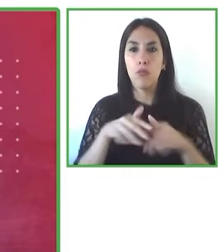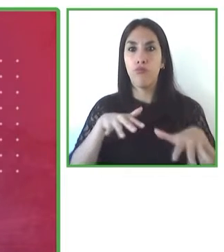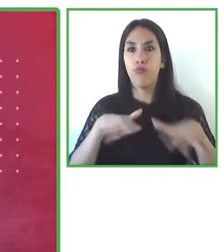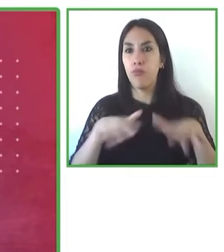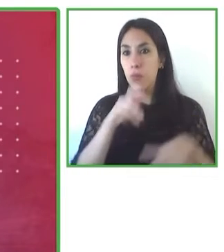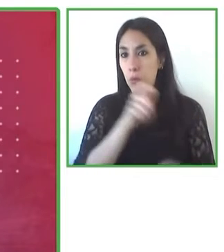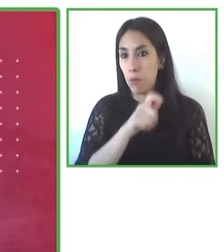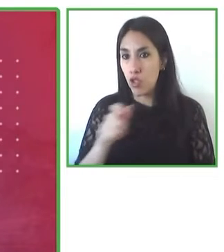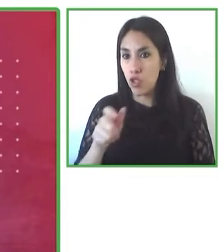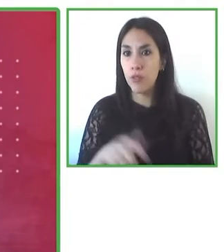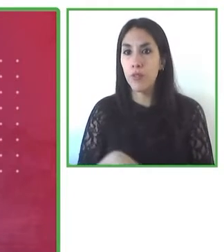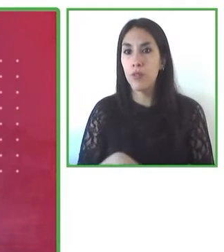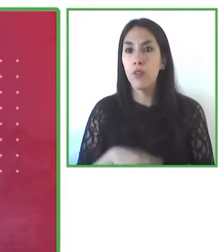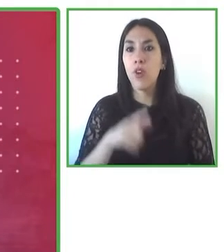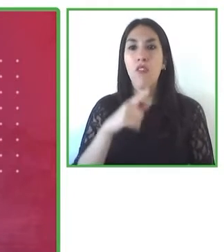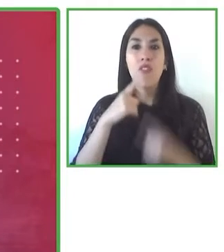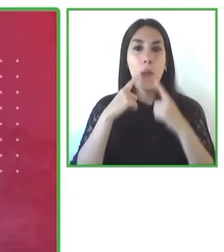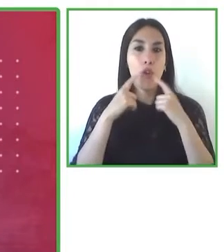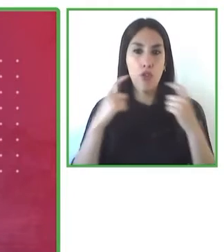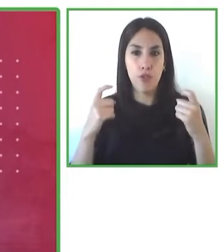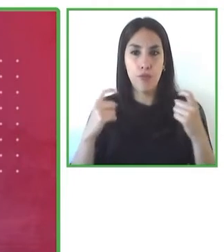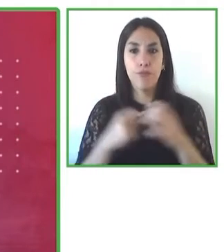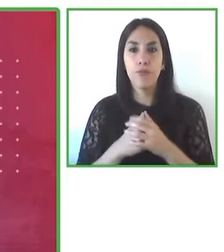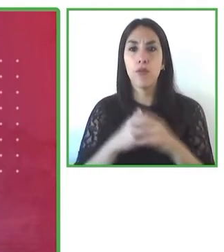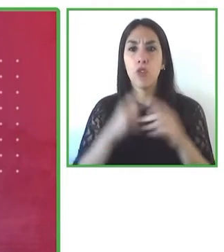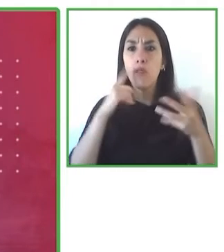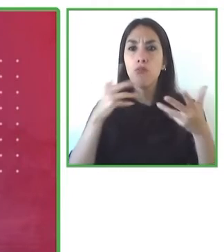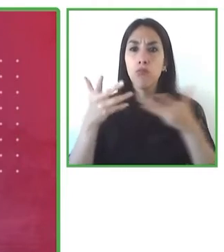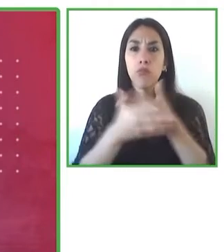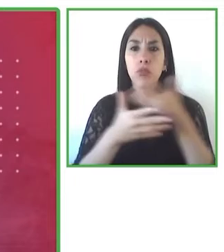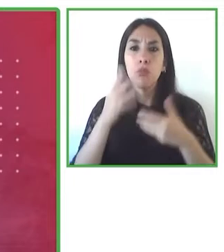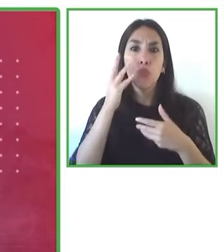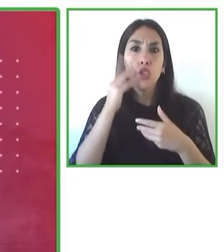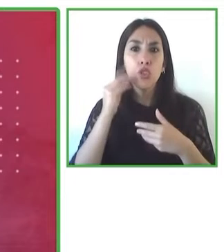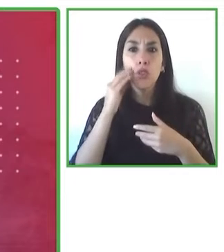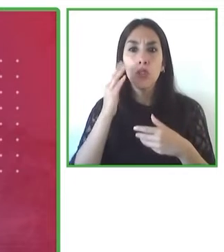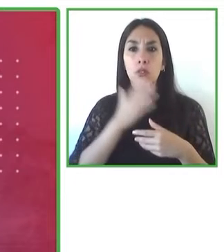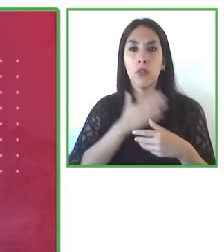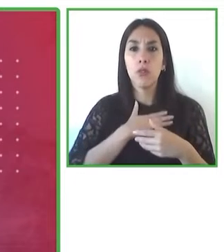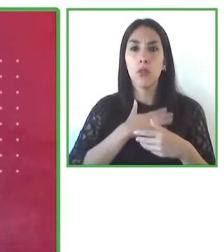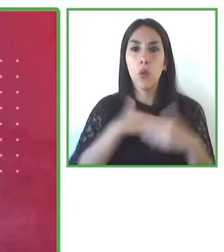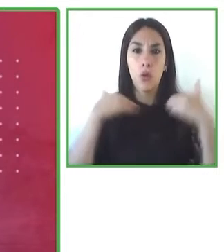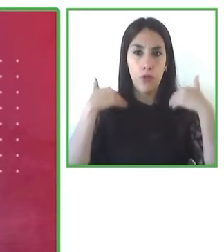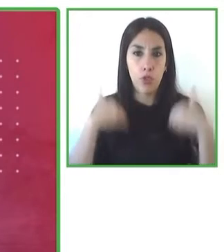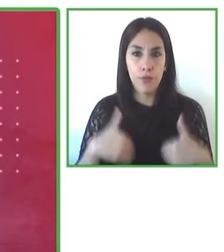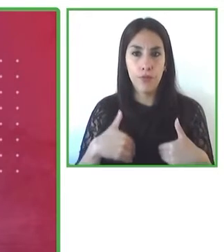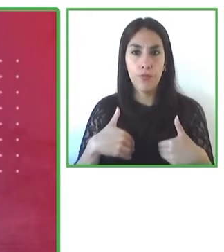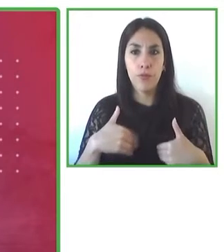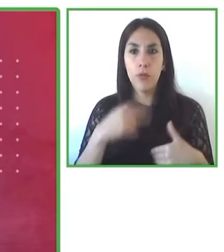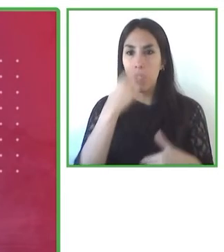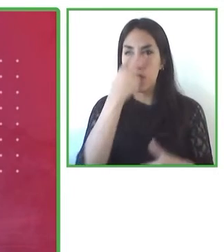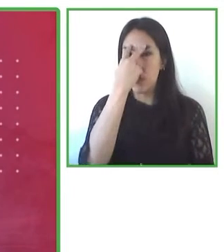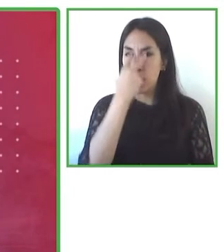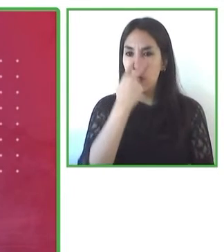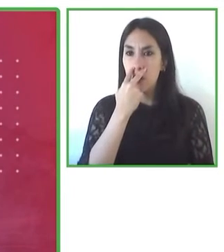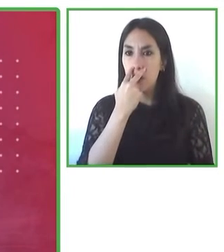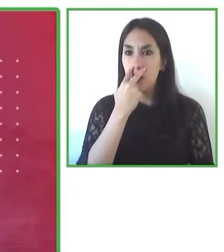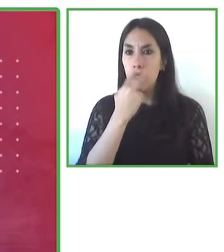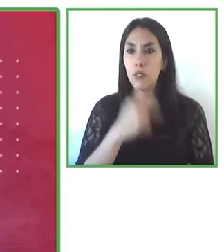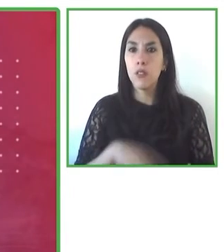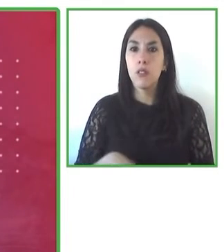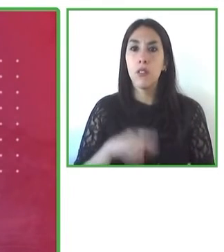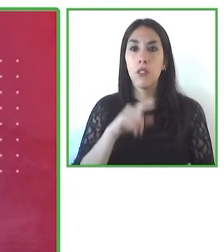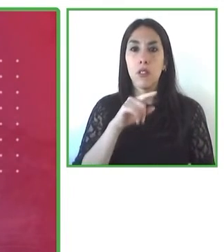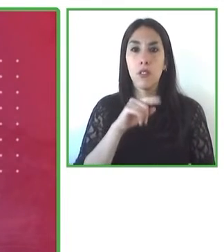como persona con discapacidad visual, yo allá por el año 1999, cuando Internet y la tecnología digital era algo